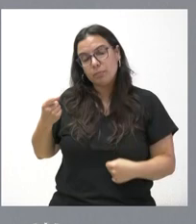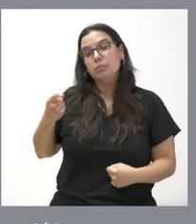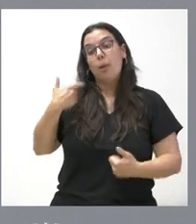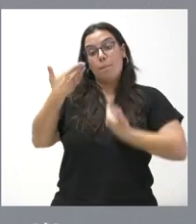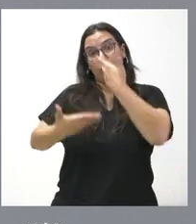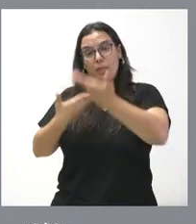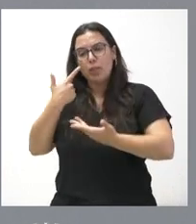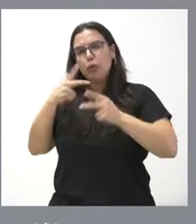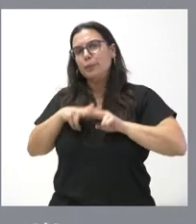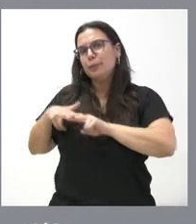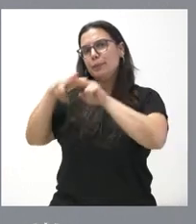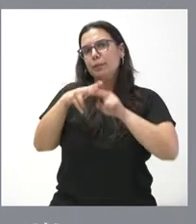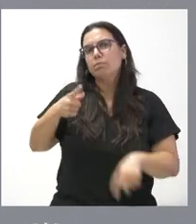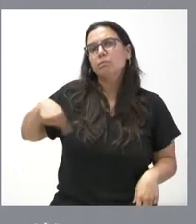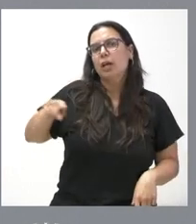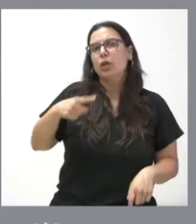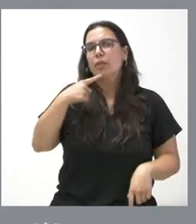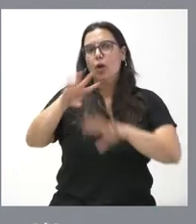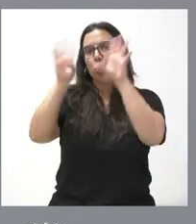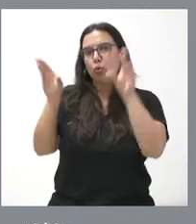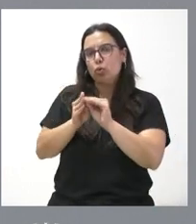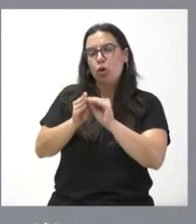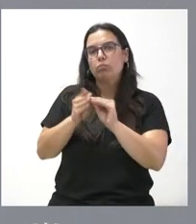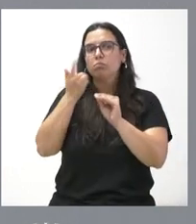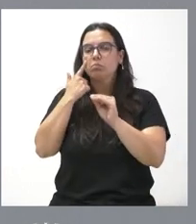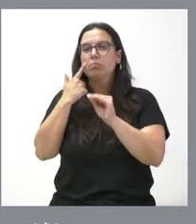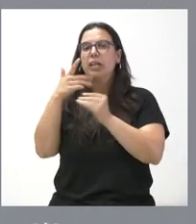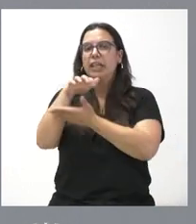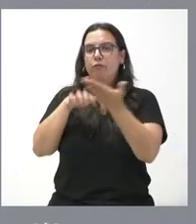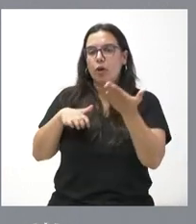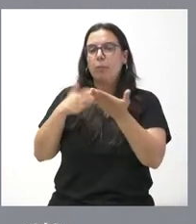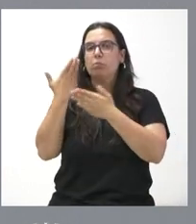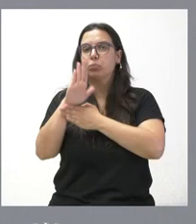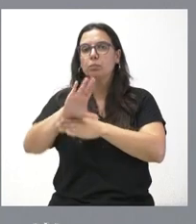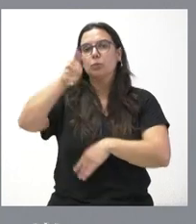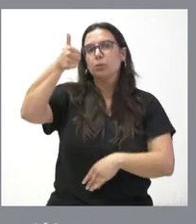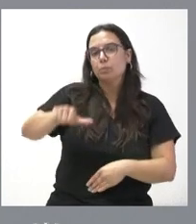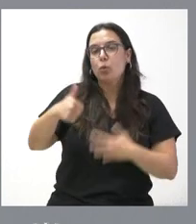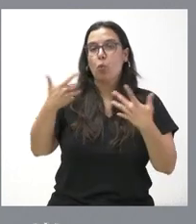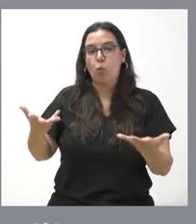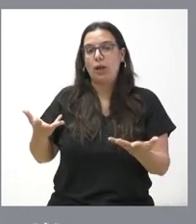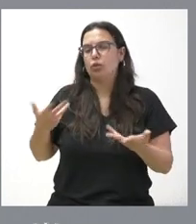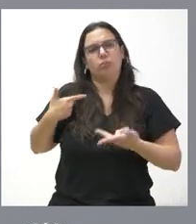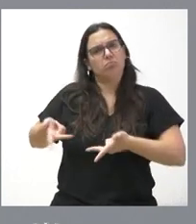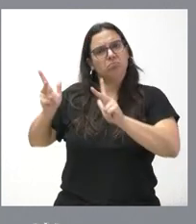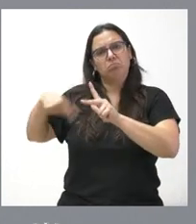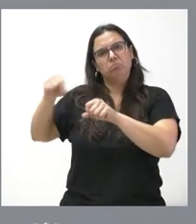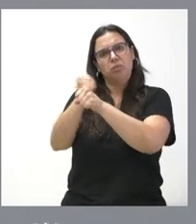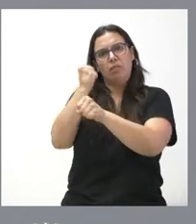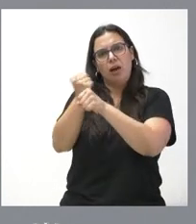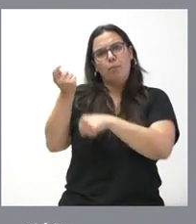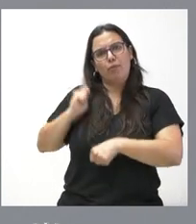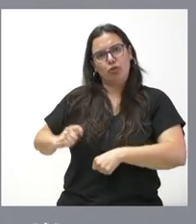el procedimiento quienes podrán sacar sus conclusiones, quienes elaborarán su propuesta de resolución y, por tanto, dejemos trabajar a los